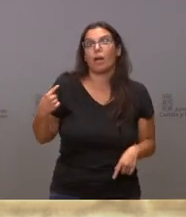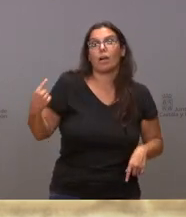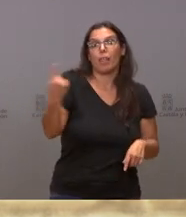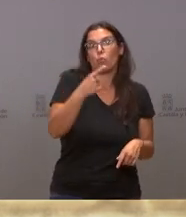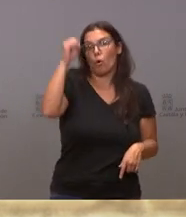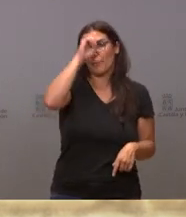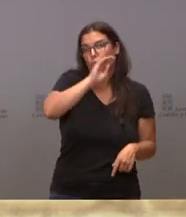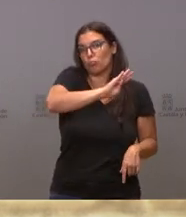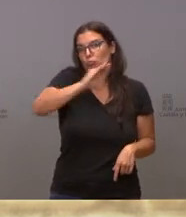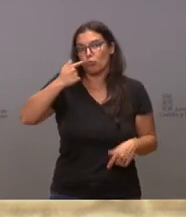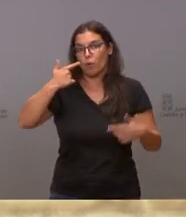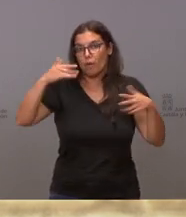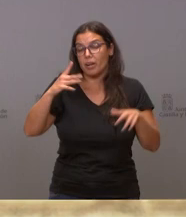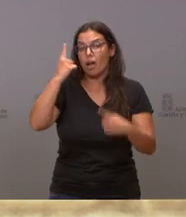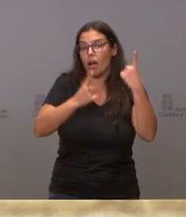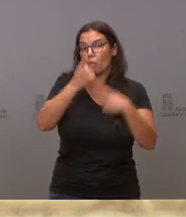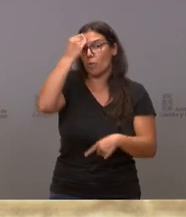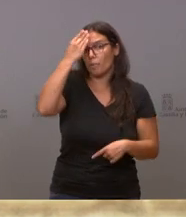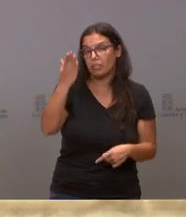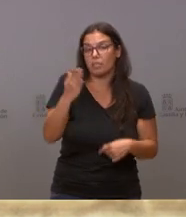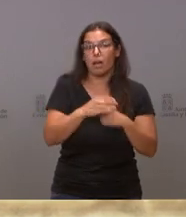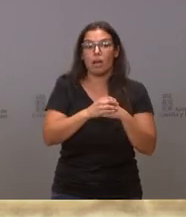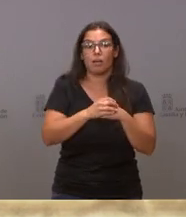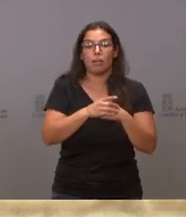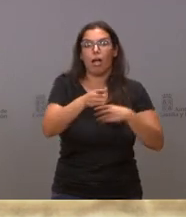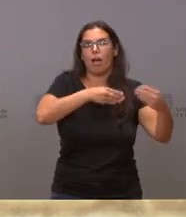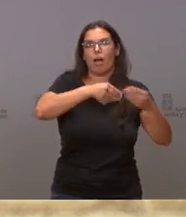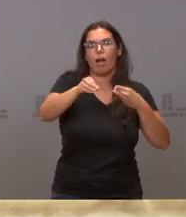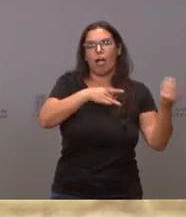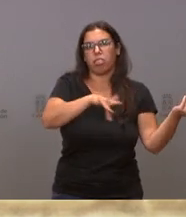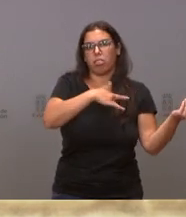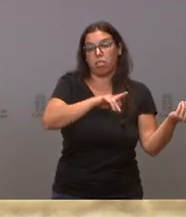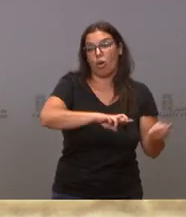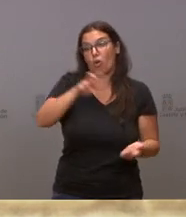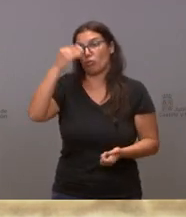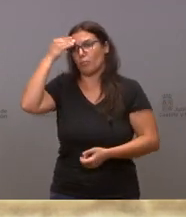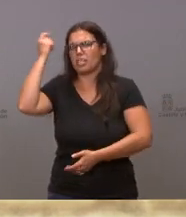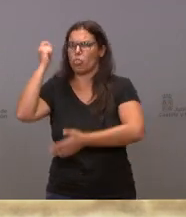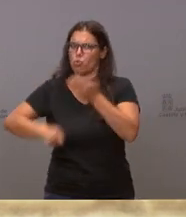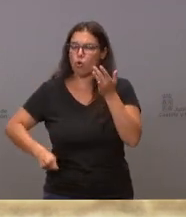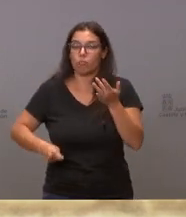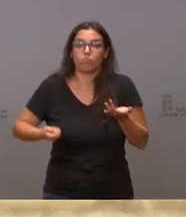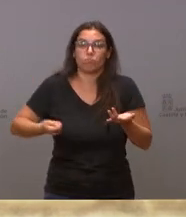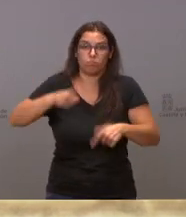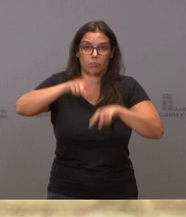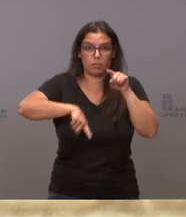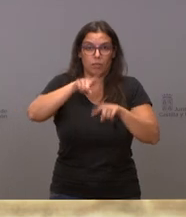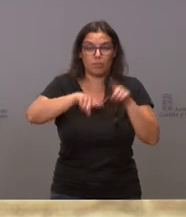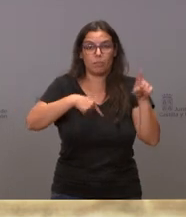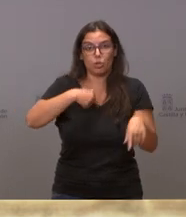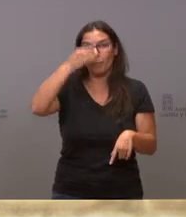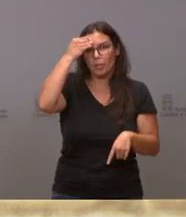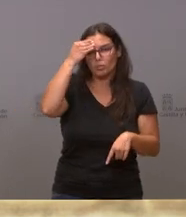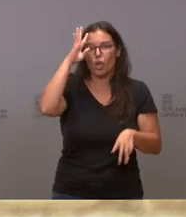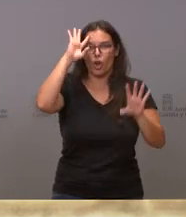opinión. Habrá quien piense que son muy flexibles y habrá quien piense que no son tan flexibles. Pero creo que son